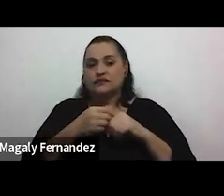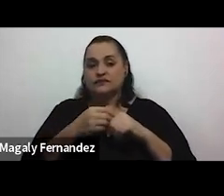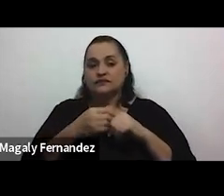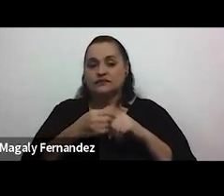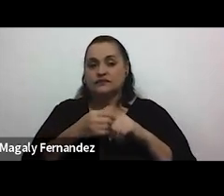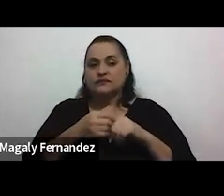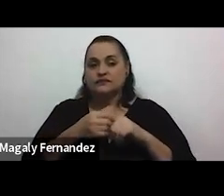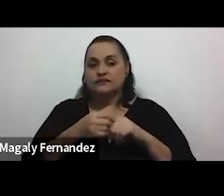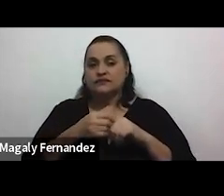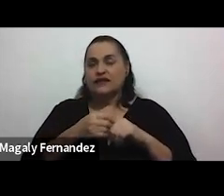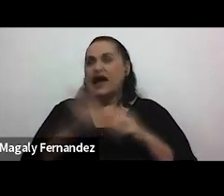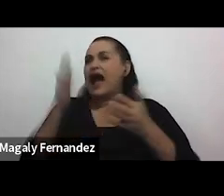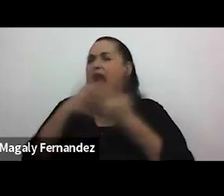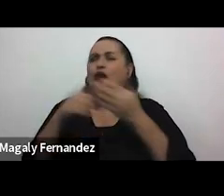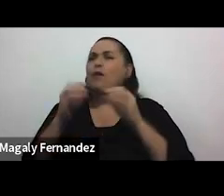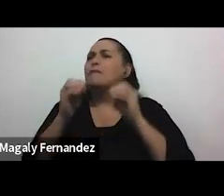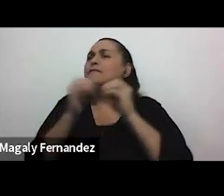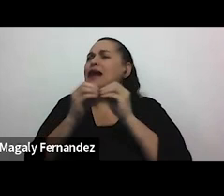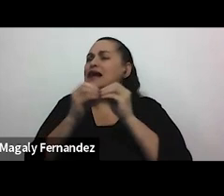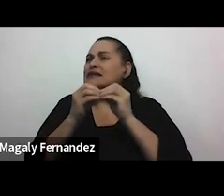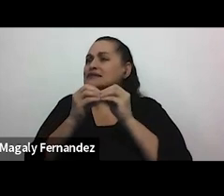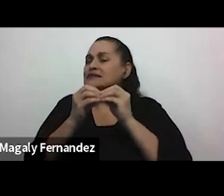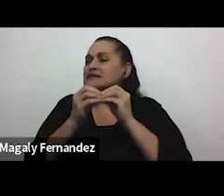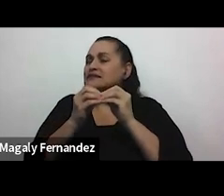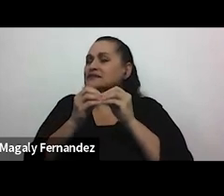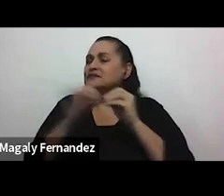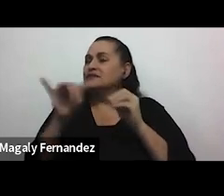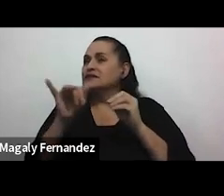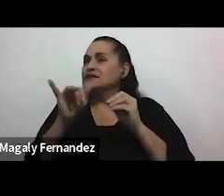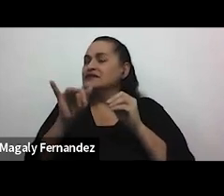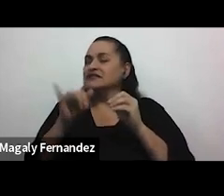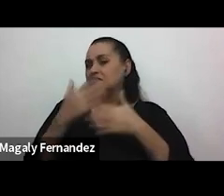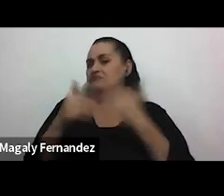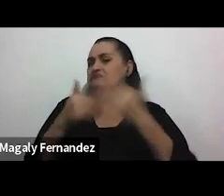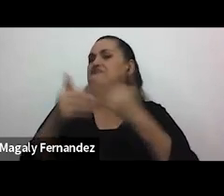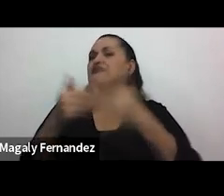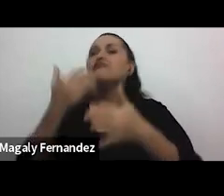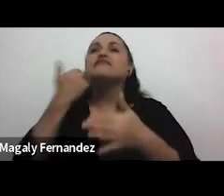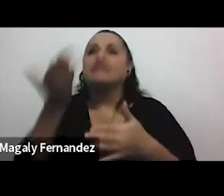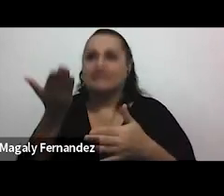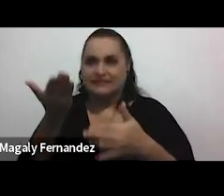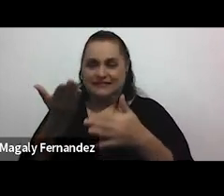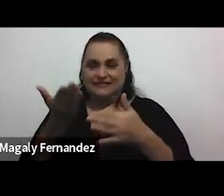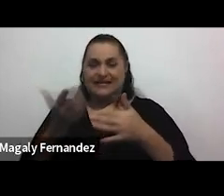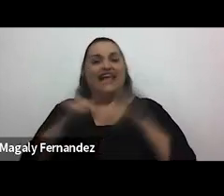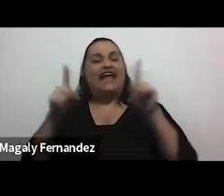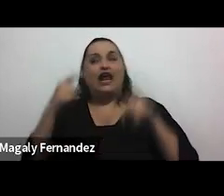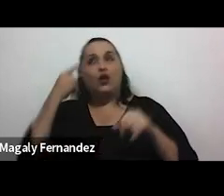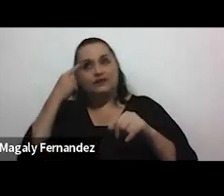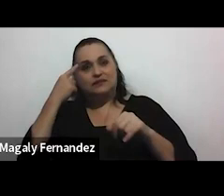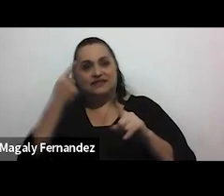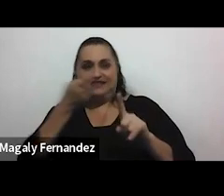pues algo muchísimo más llevadero ¿verdad? que lo que se piensa